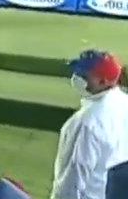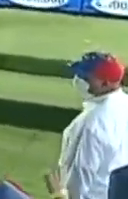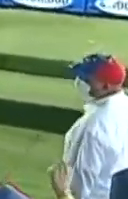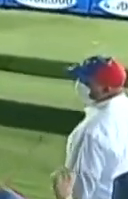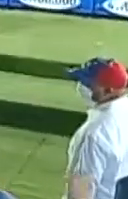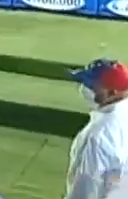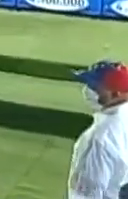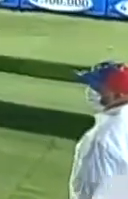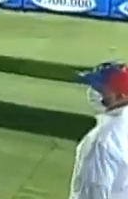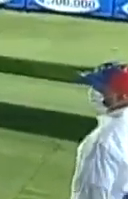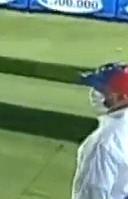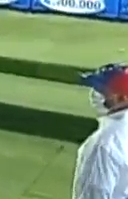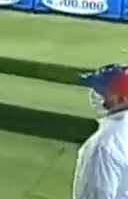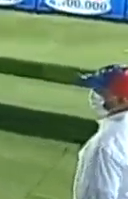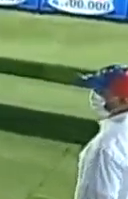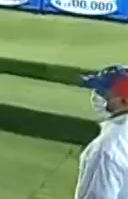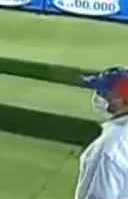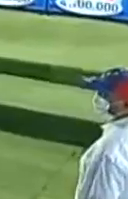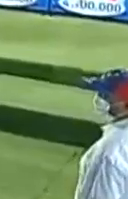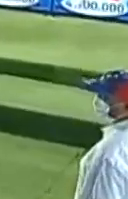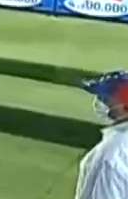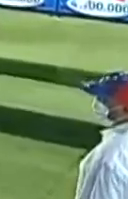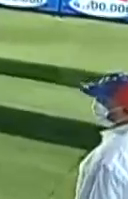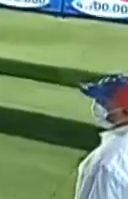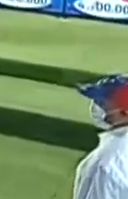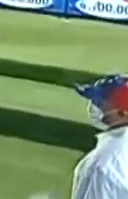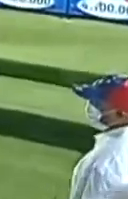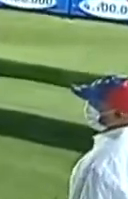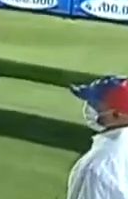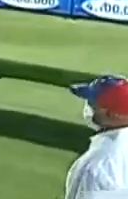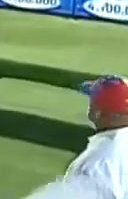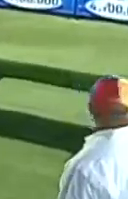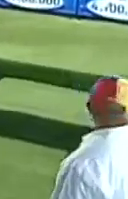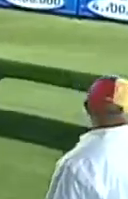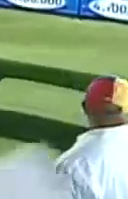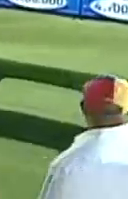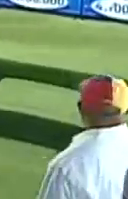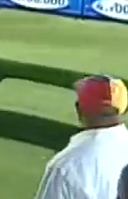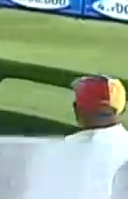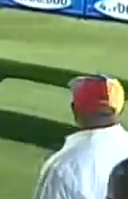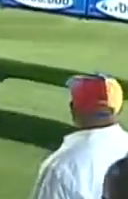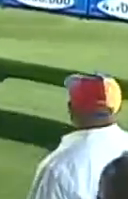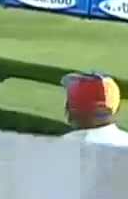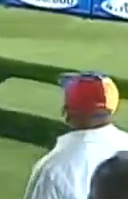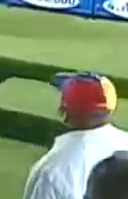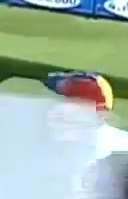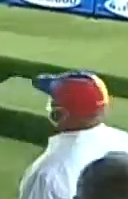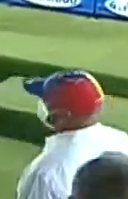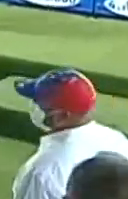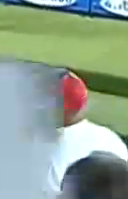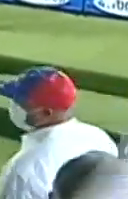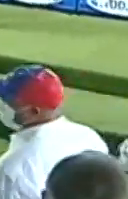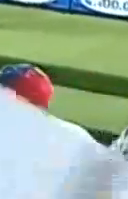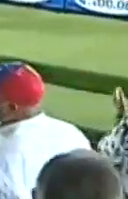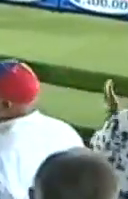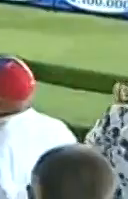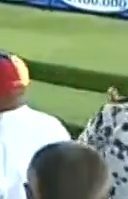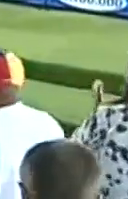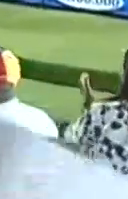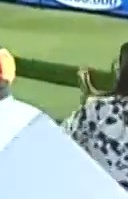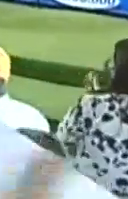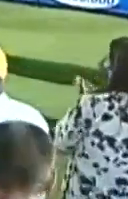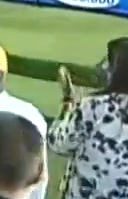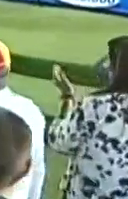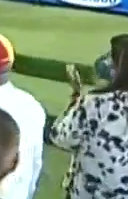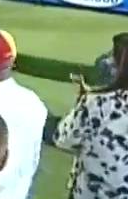¡Que viva la patria! El Nicolás Maduro Moros ha hablado de las políticas públicas que se desarrollan en